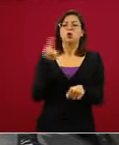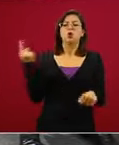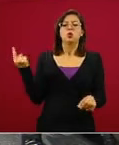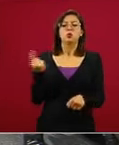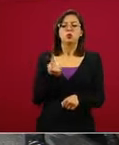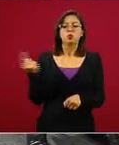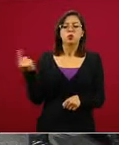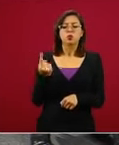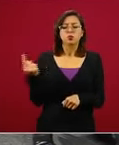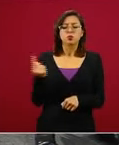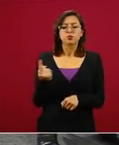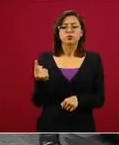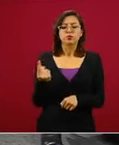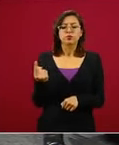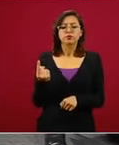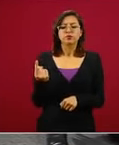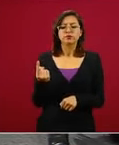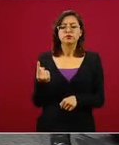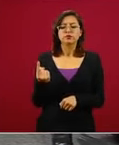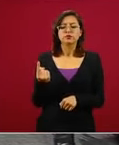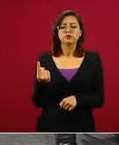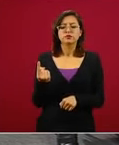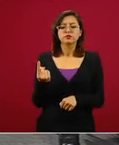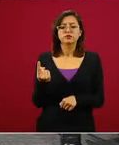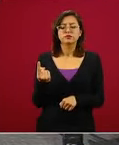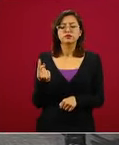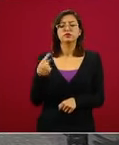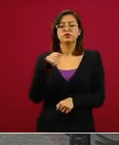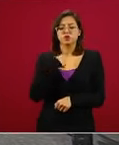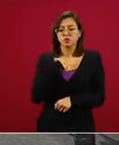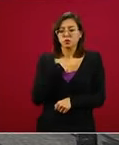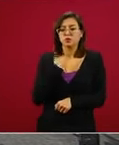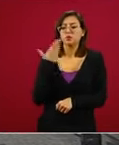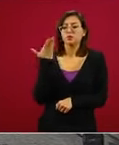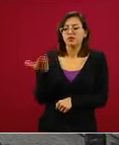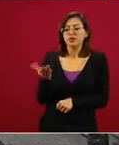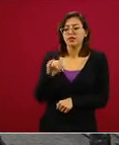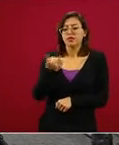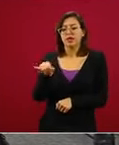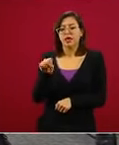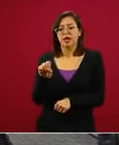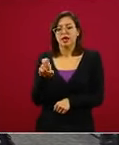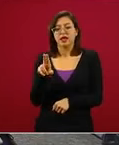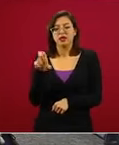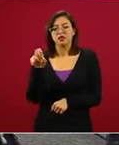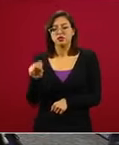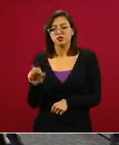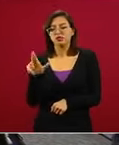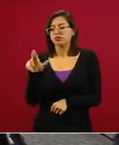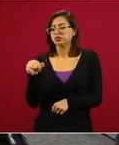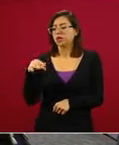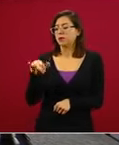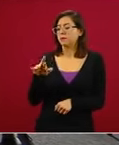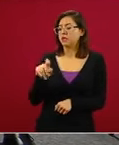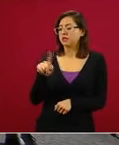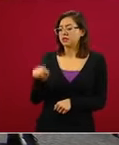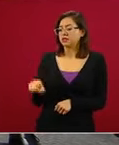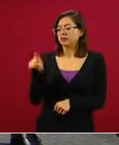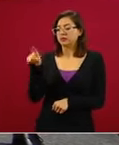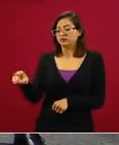hoy le he pedido a Jesús Ramírez que se